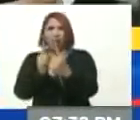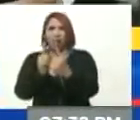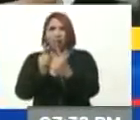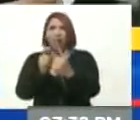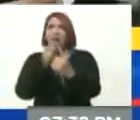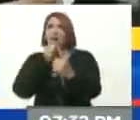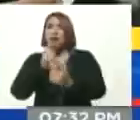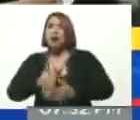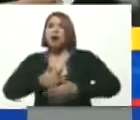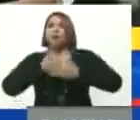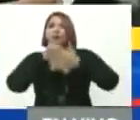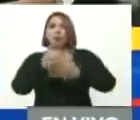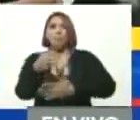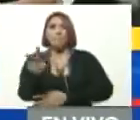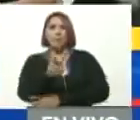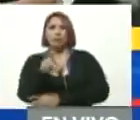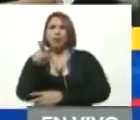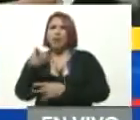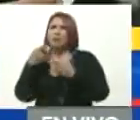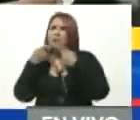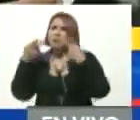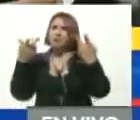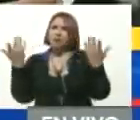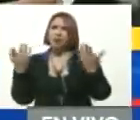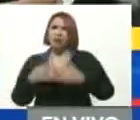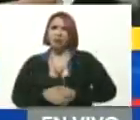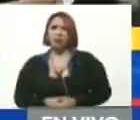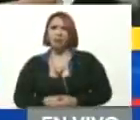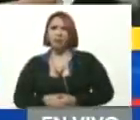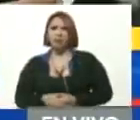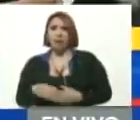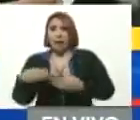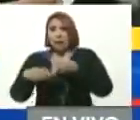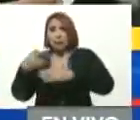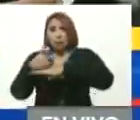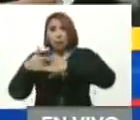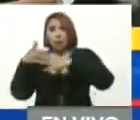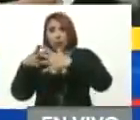quien ayuda a Venezuela. Ese es el mensaje que están lanzando ellos.